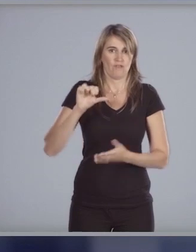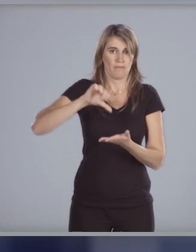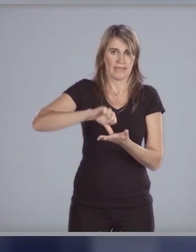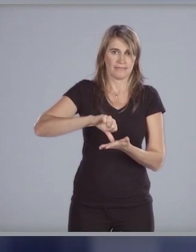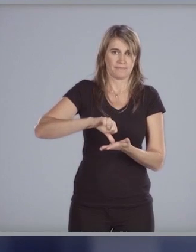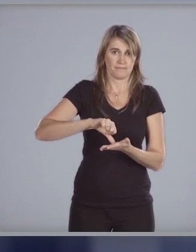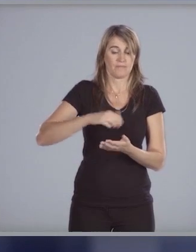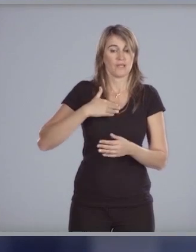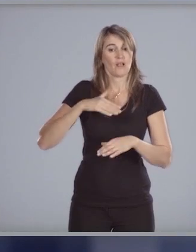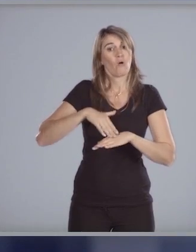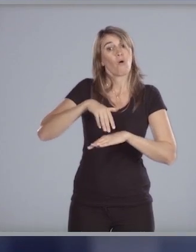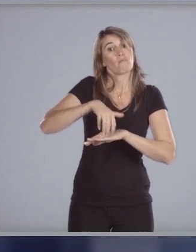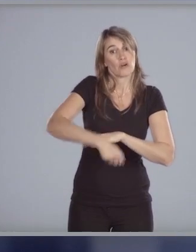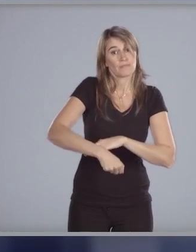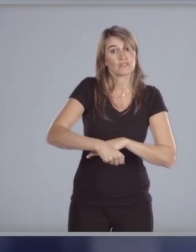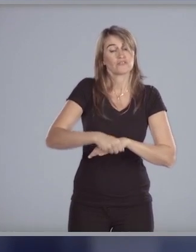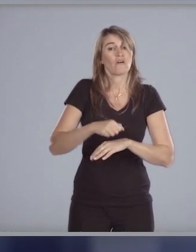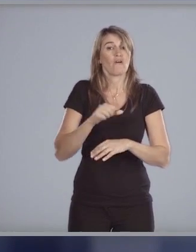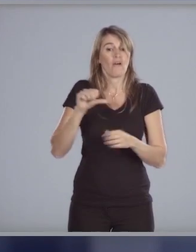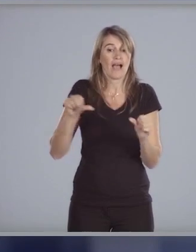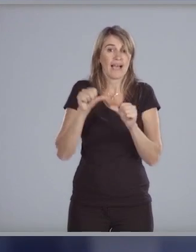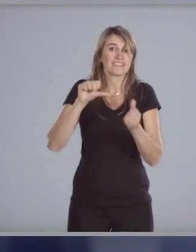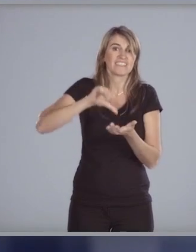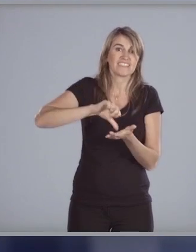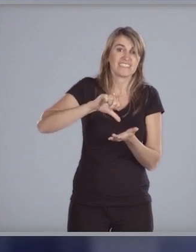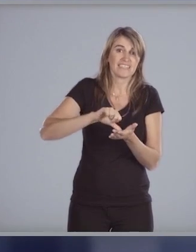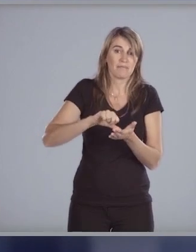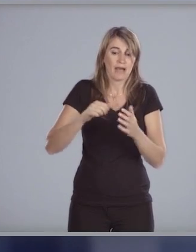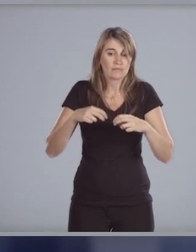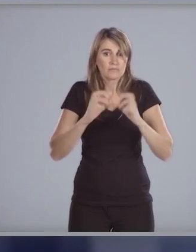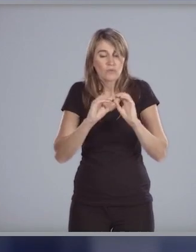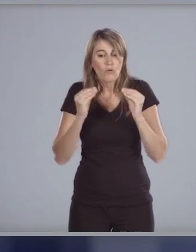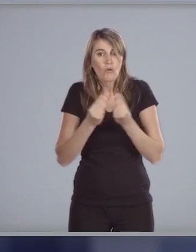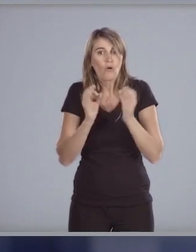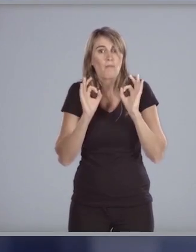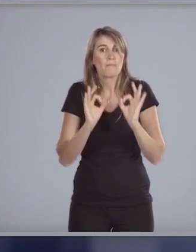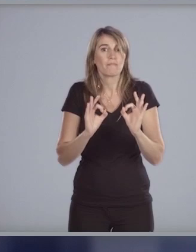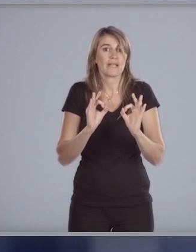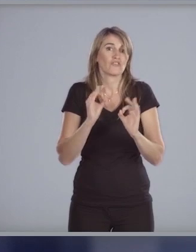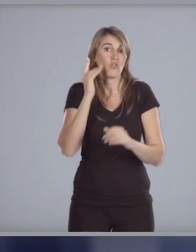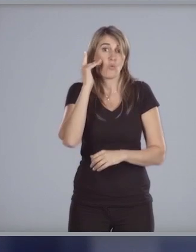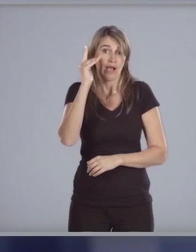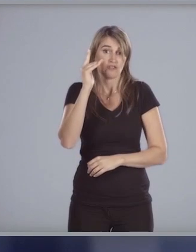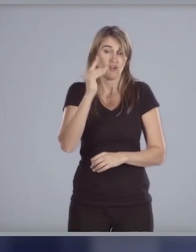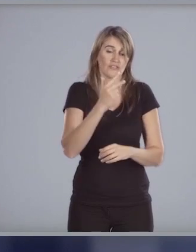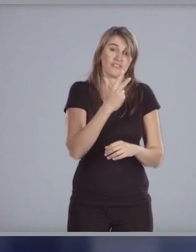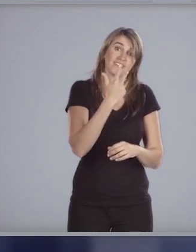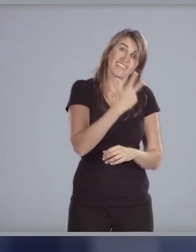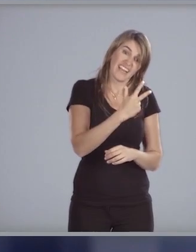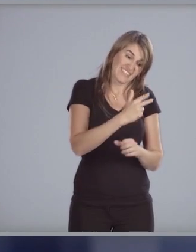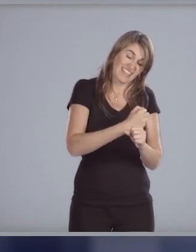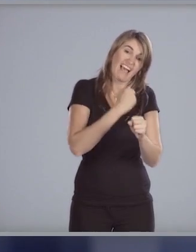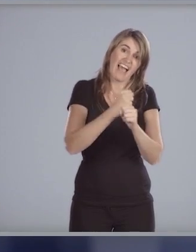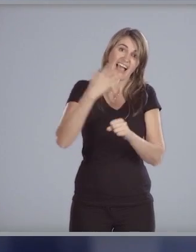nos comprometemos a crear un sistema integrado para la educación básica de 3 a 14